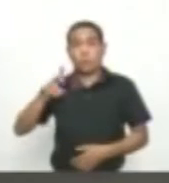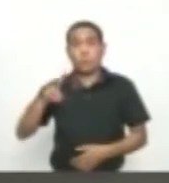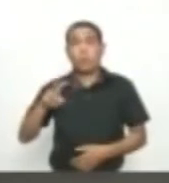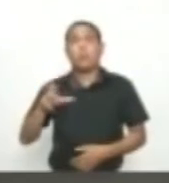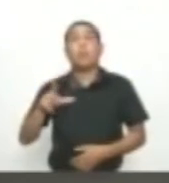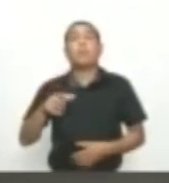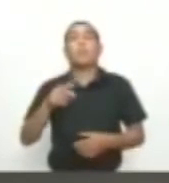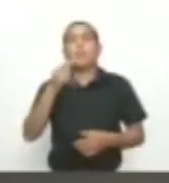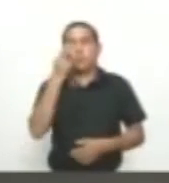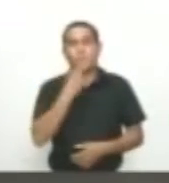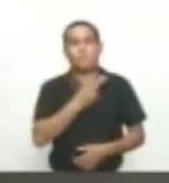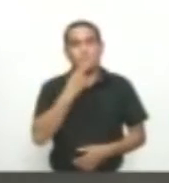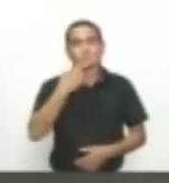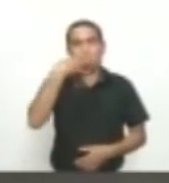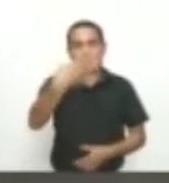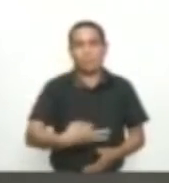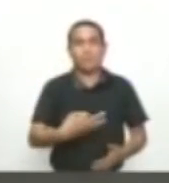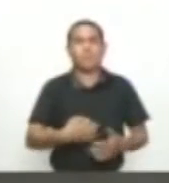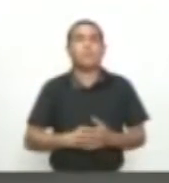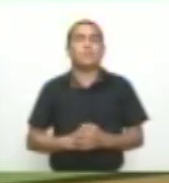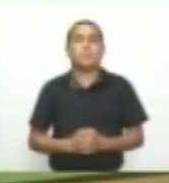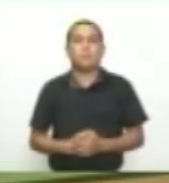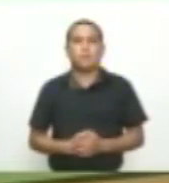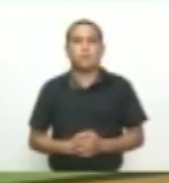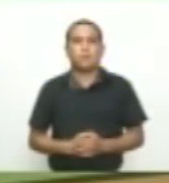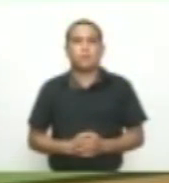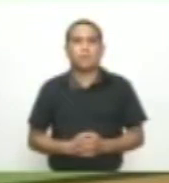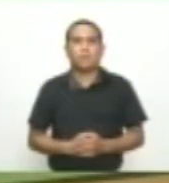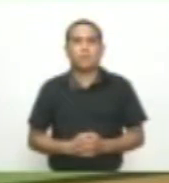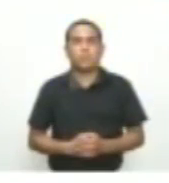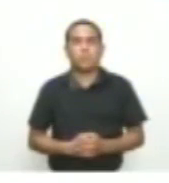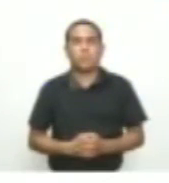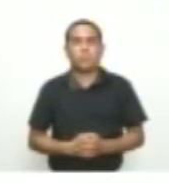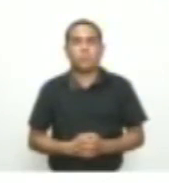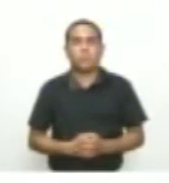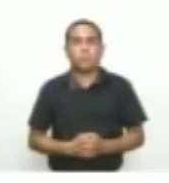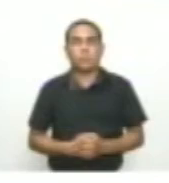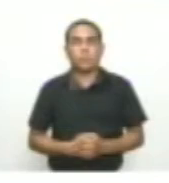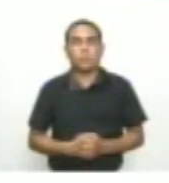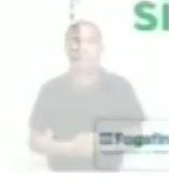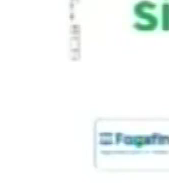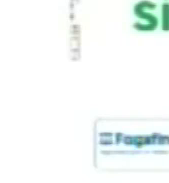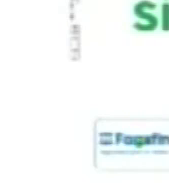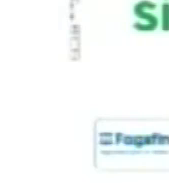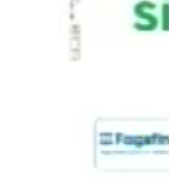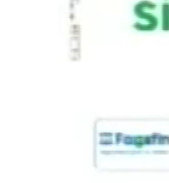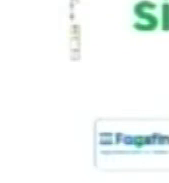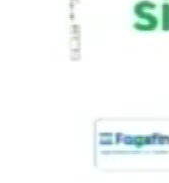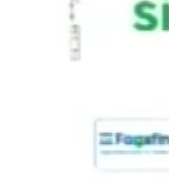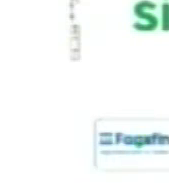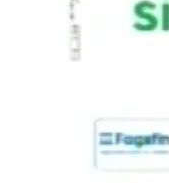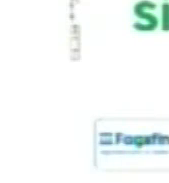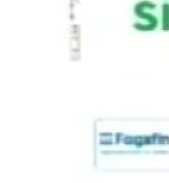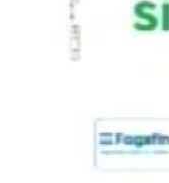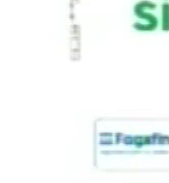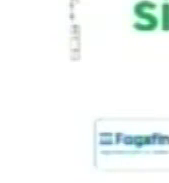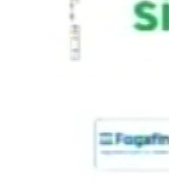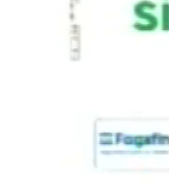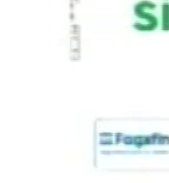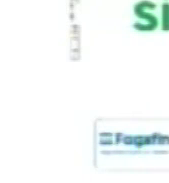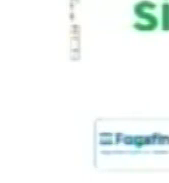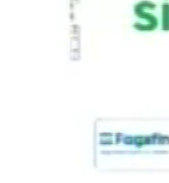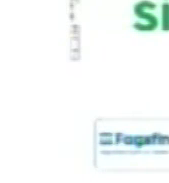noticias Un compromiso Con la verdad El Banco Popular Lo premia Con el ahorro ganador Ahorre ya Cumpla sus